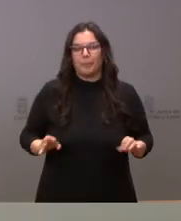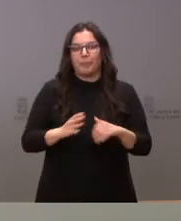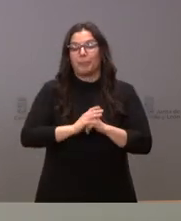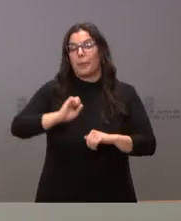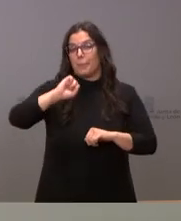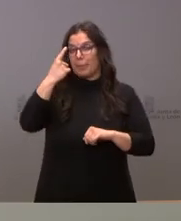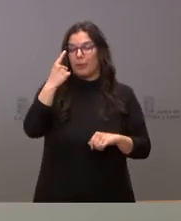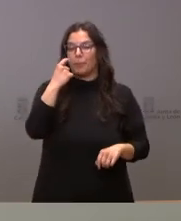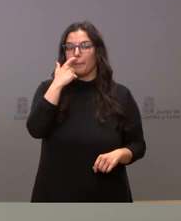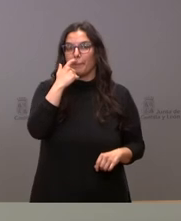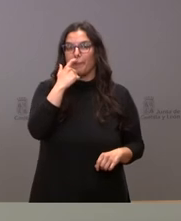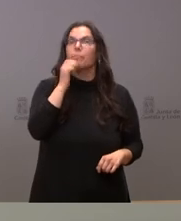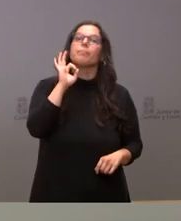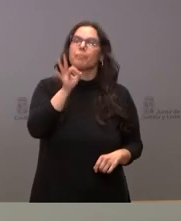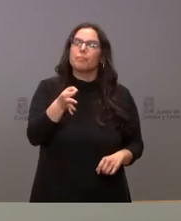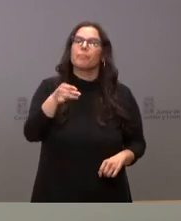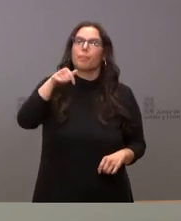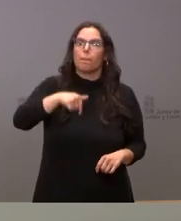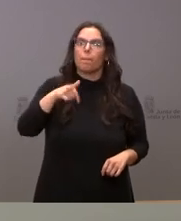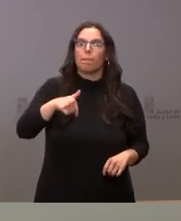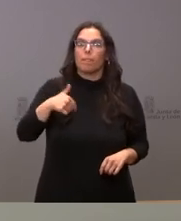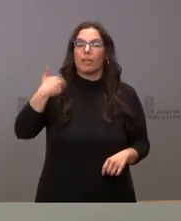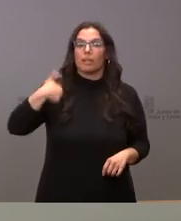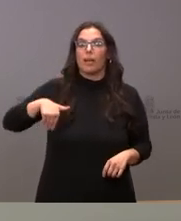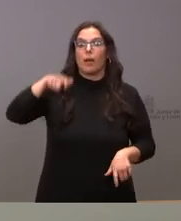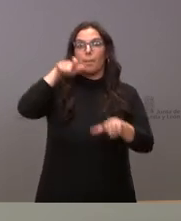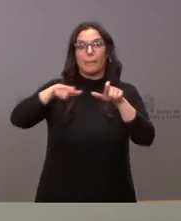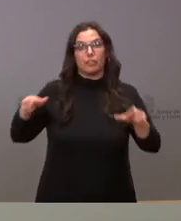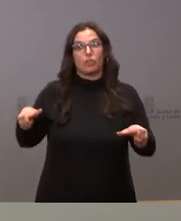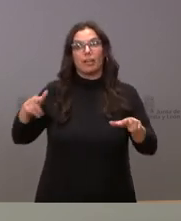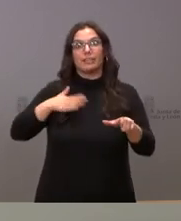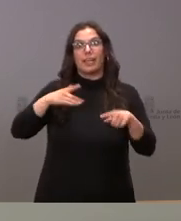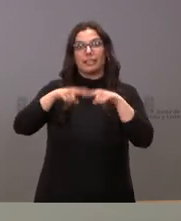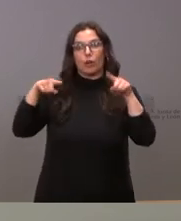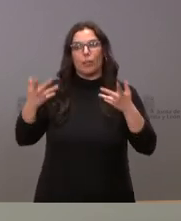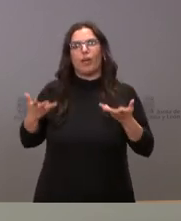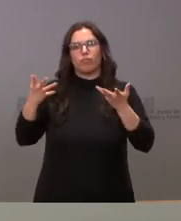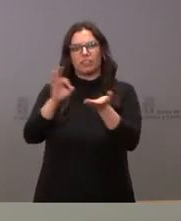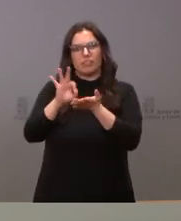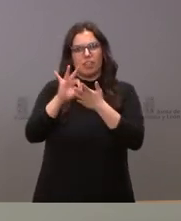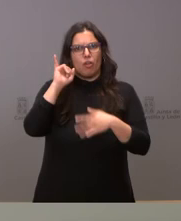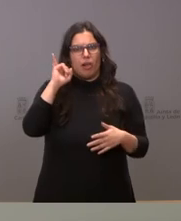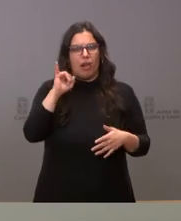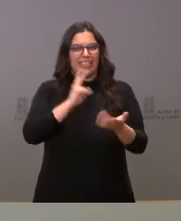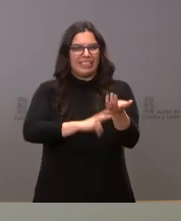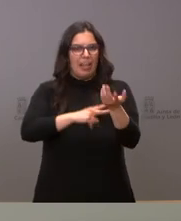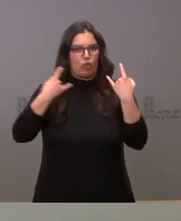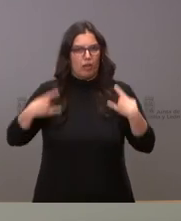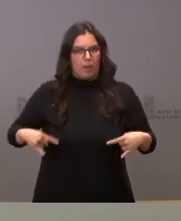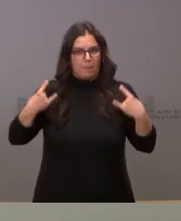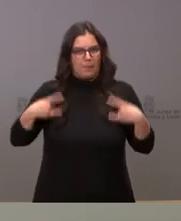de ellos efectivamente hoy ya el conjunto de los ciudadanos tienen a su disposición de servicios esto es algo muy importante